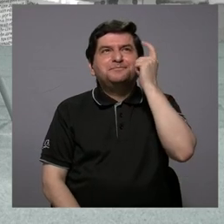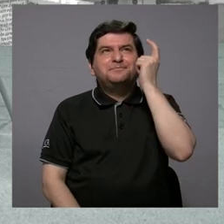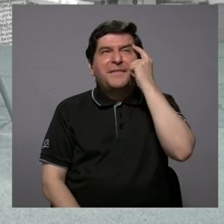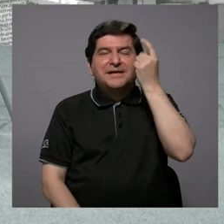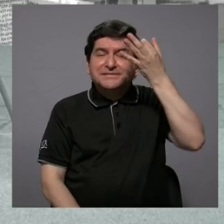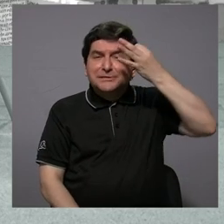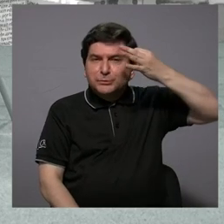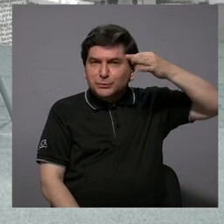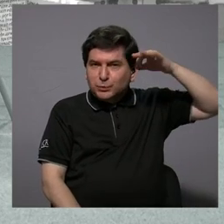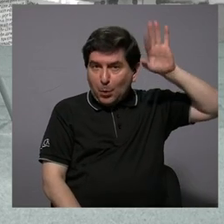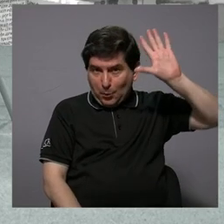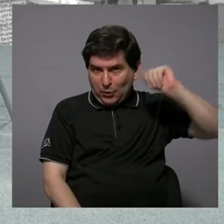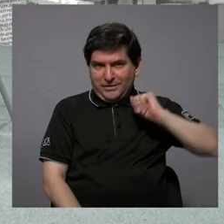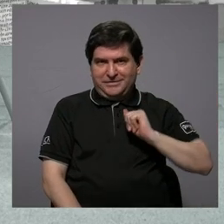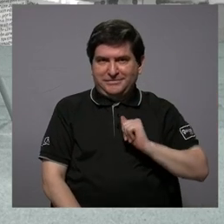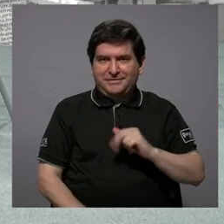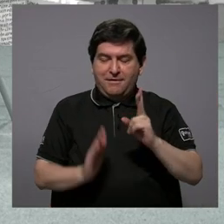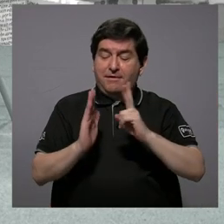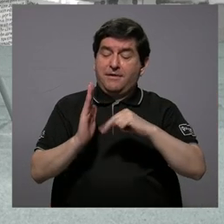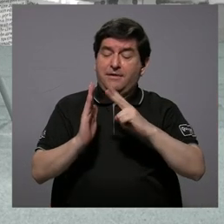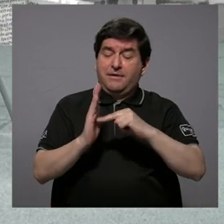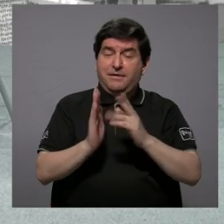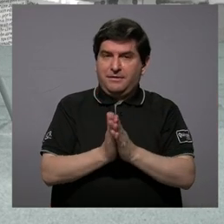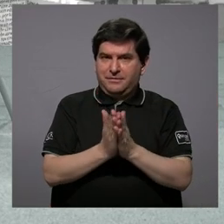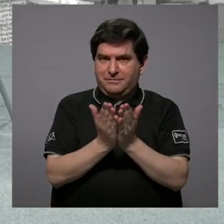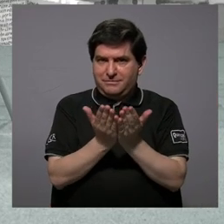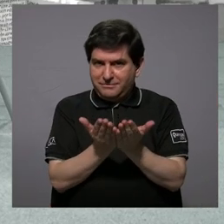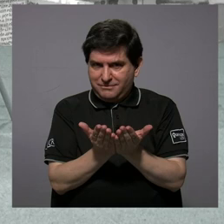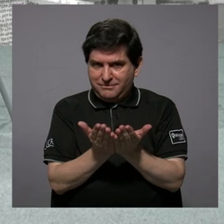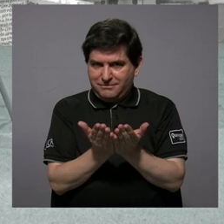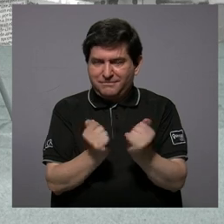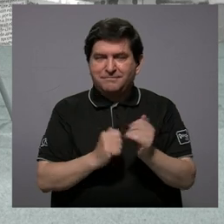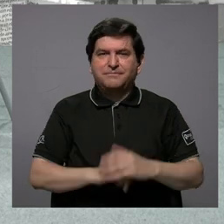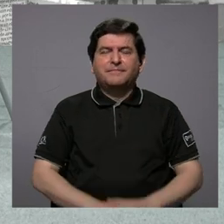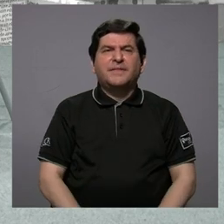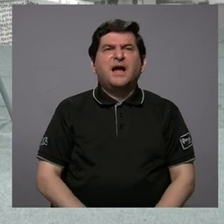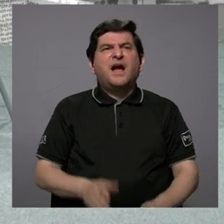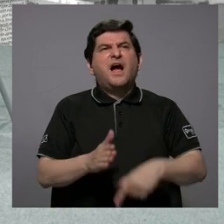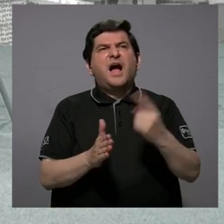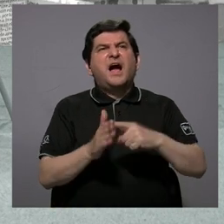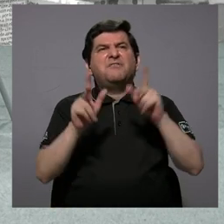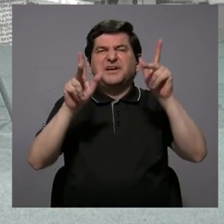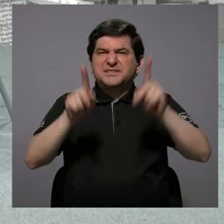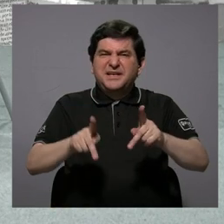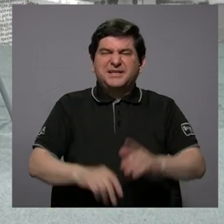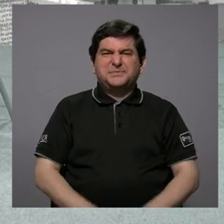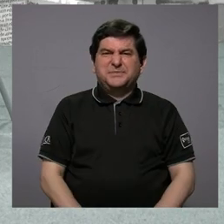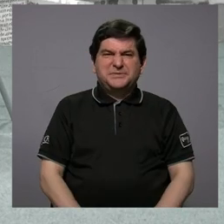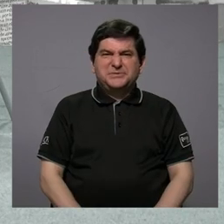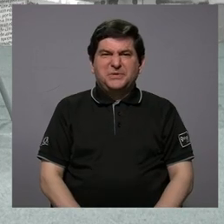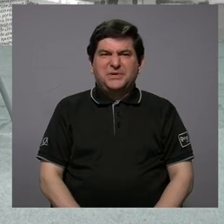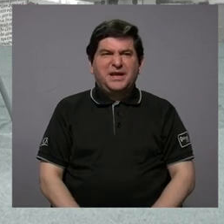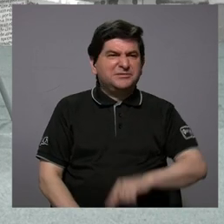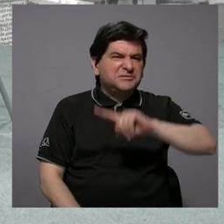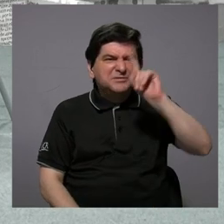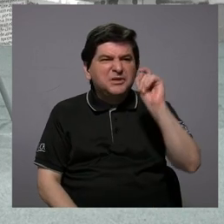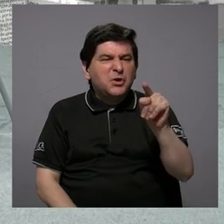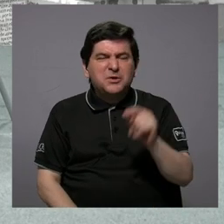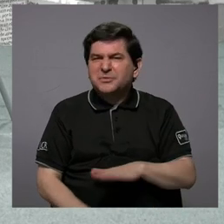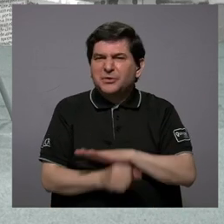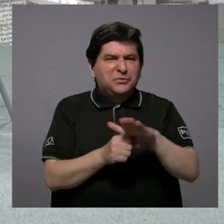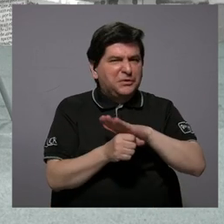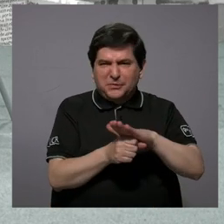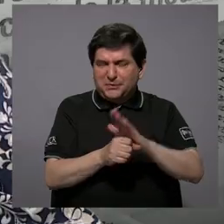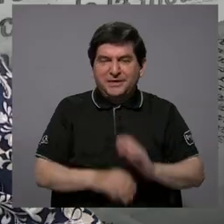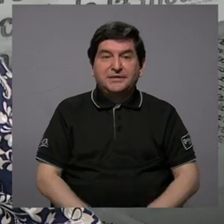suponiendo y leyendo también el libro, porque a veces las personas se van y no les preguntamos suficiente.